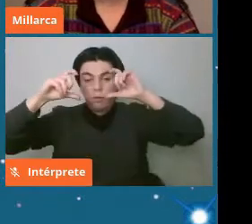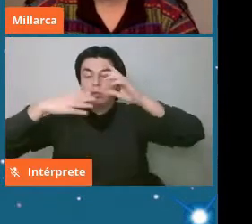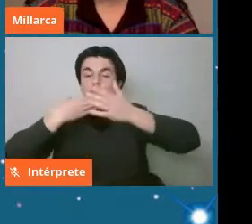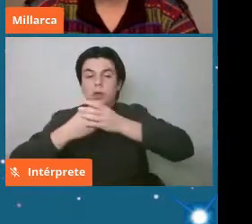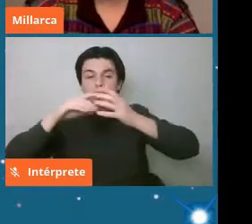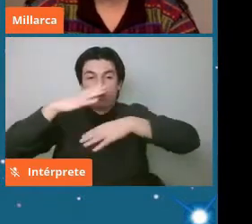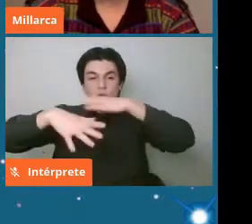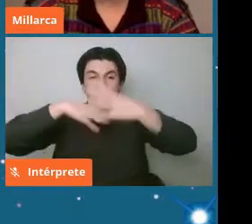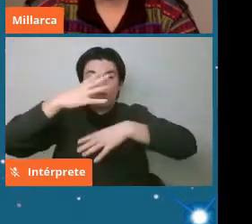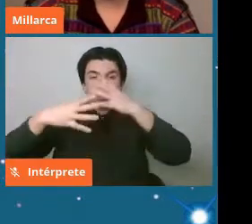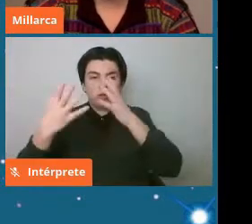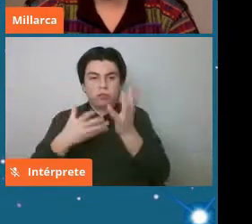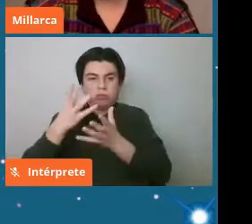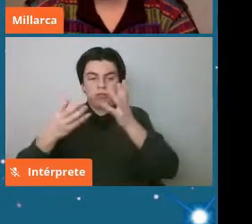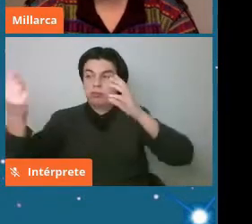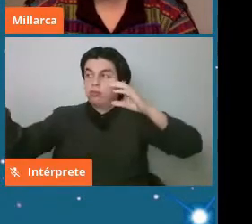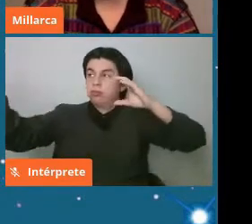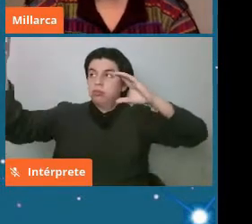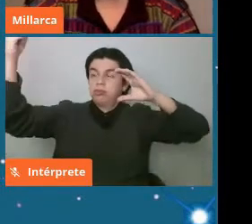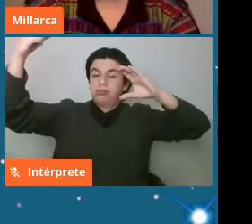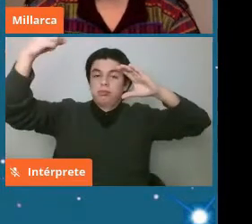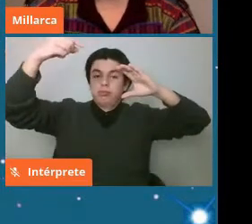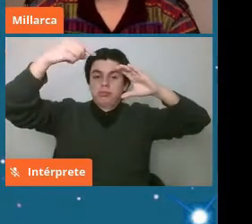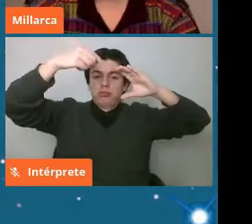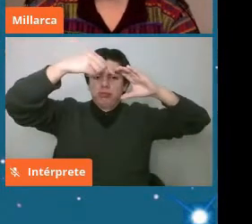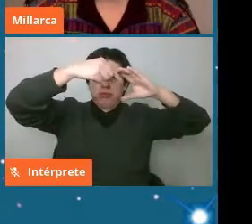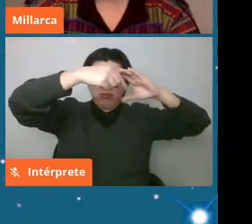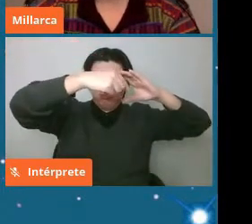bólido y esto es como lo que queda después de que pasó